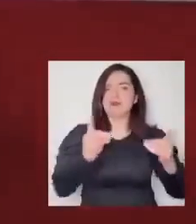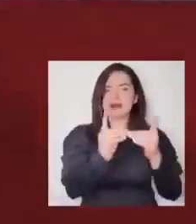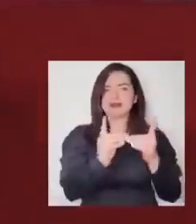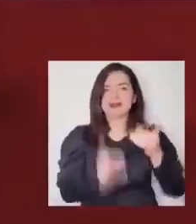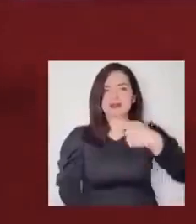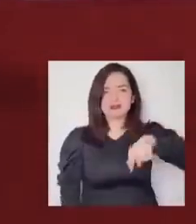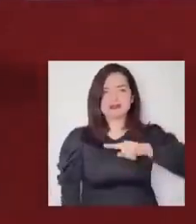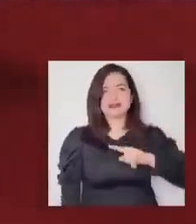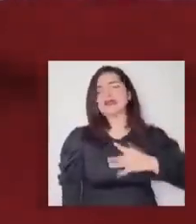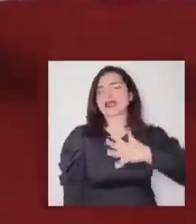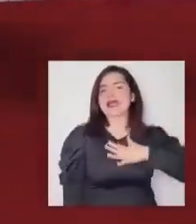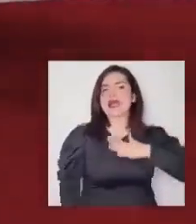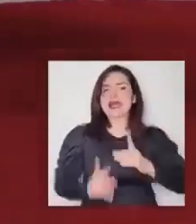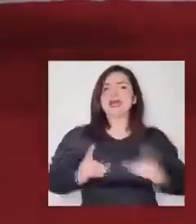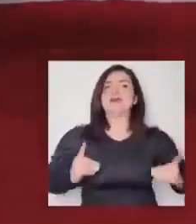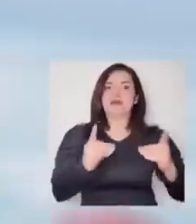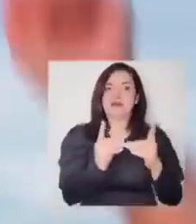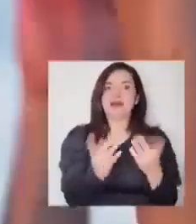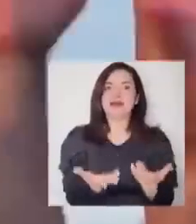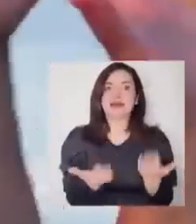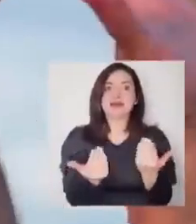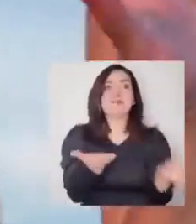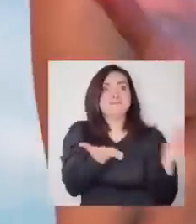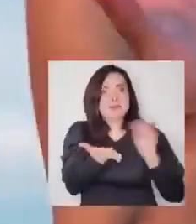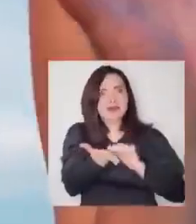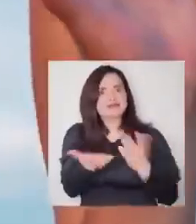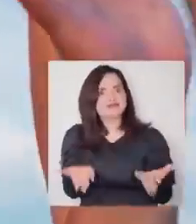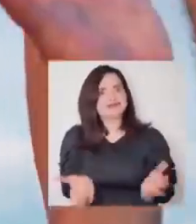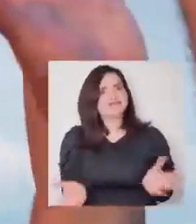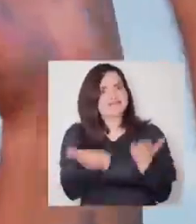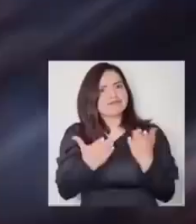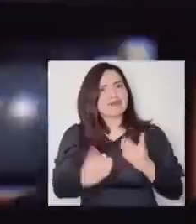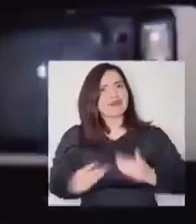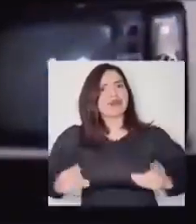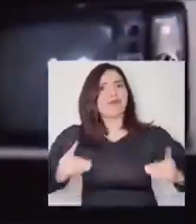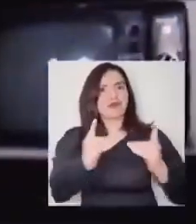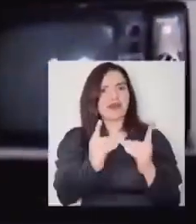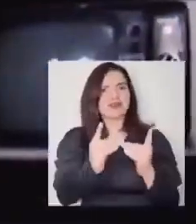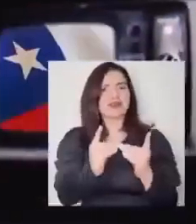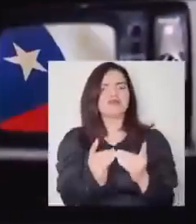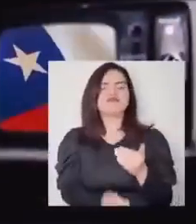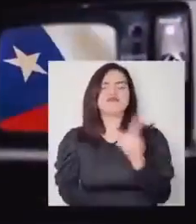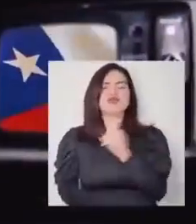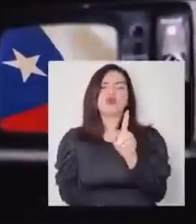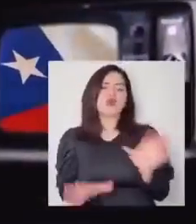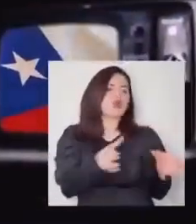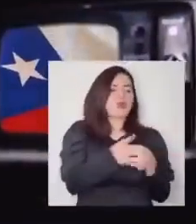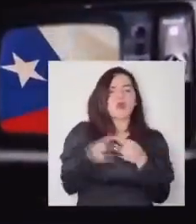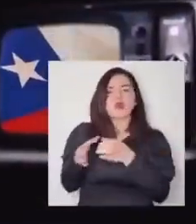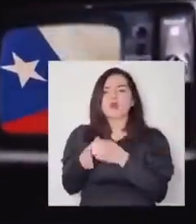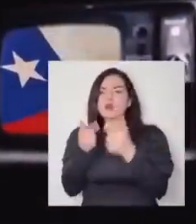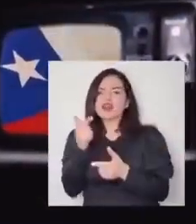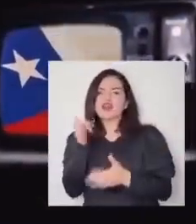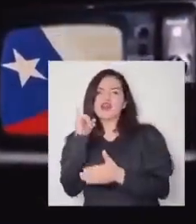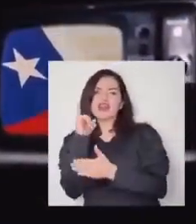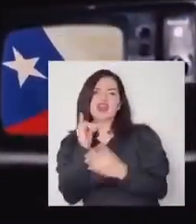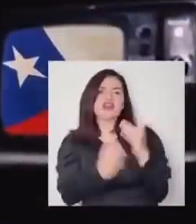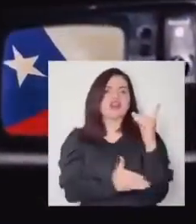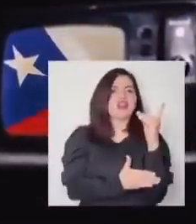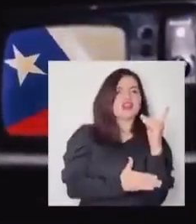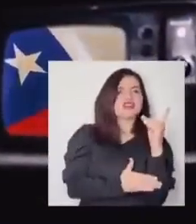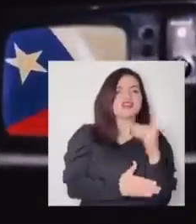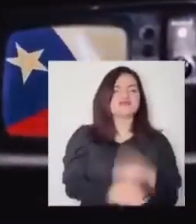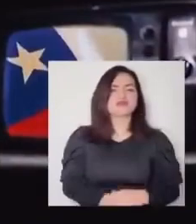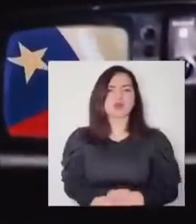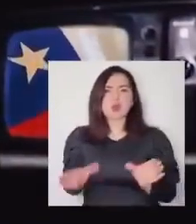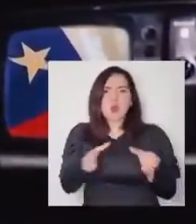democracia. Nosotros queremos democratizar la democracia. Necesitamos más democracia. Y no más guetos políticos de la izquierda y